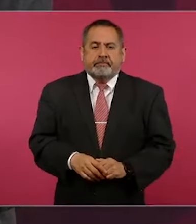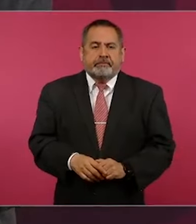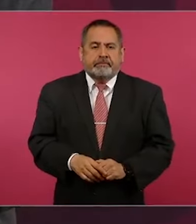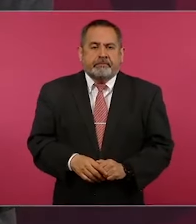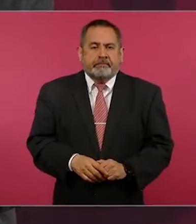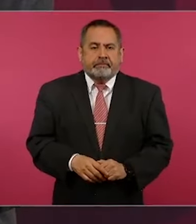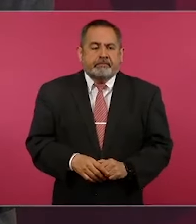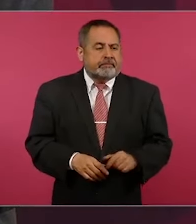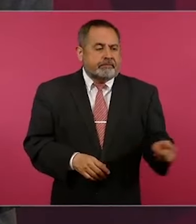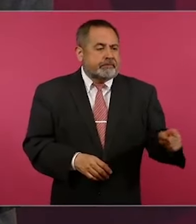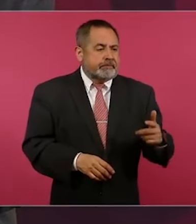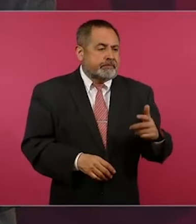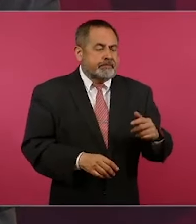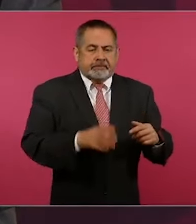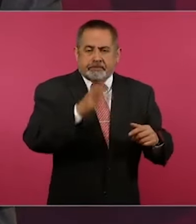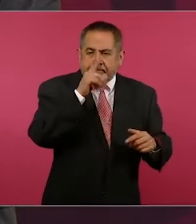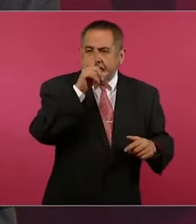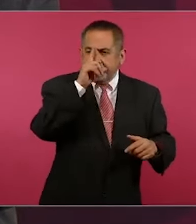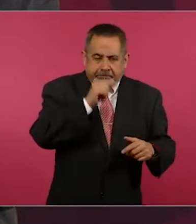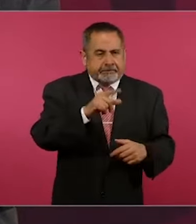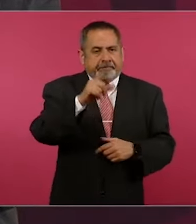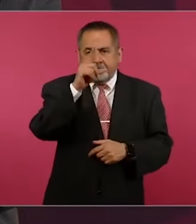les funciona nada.